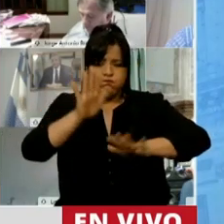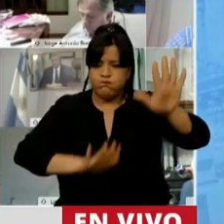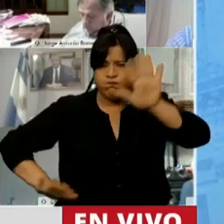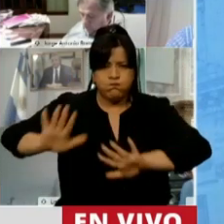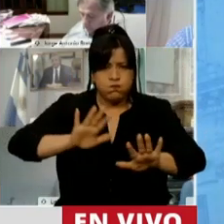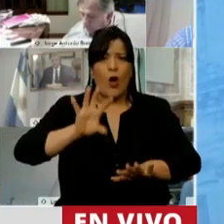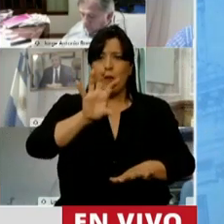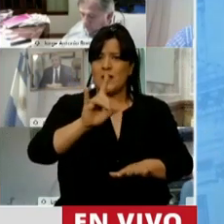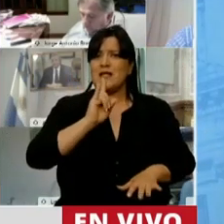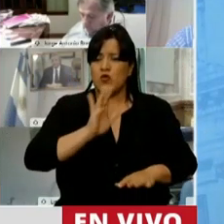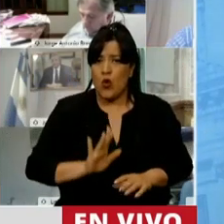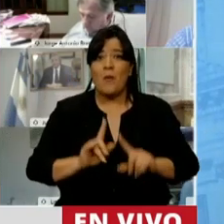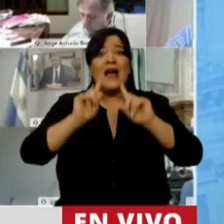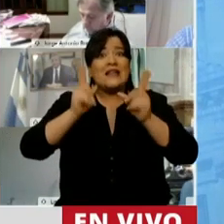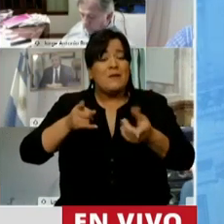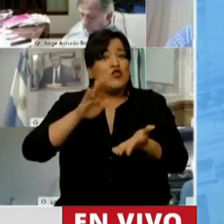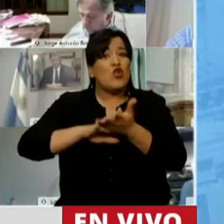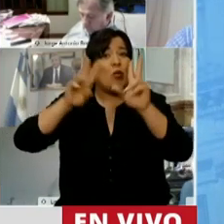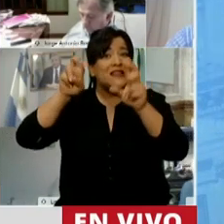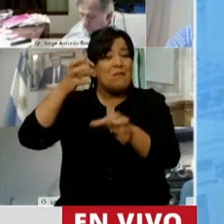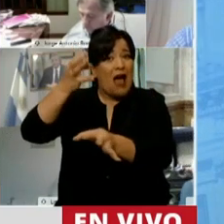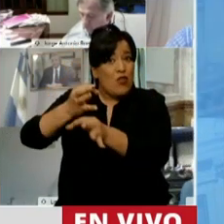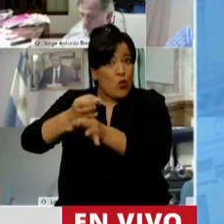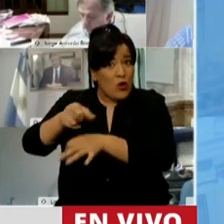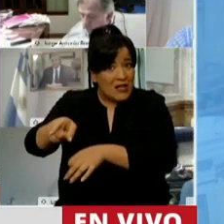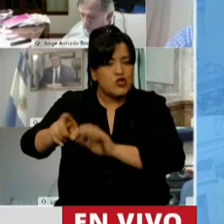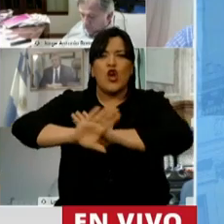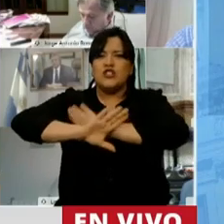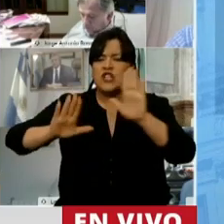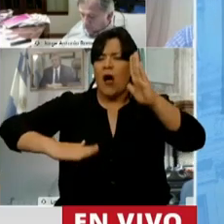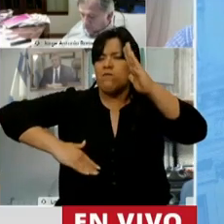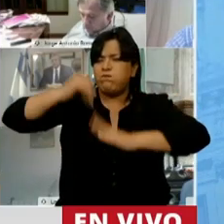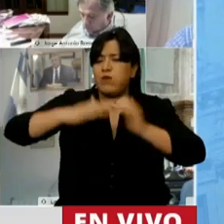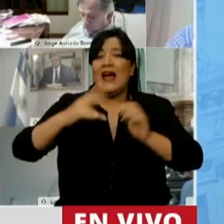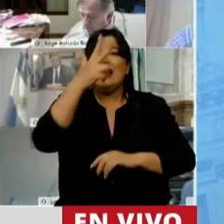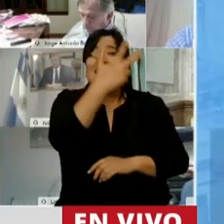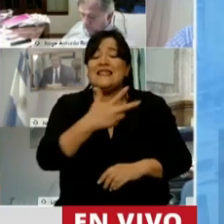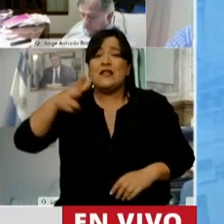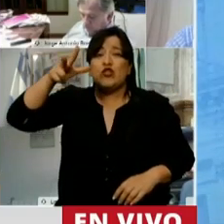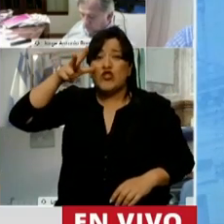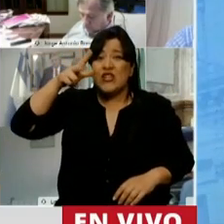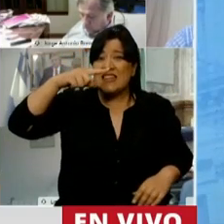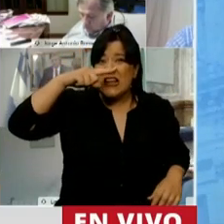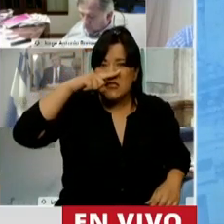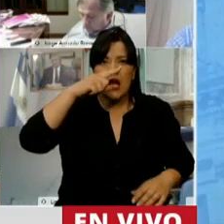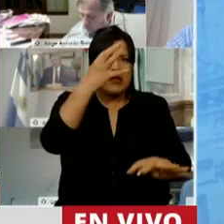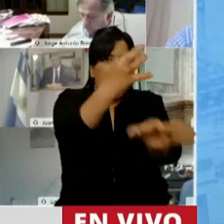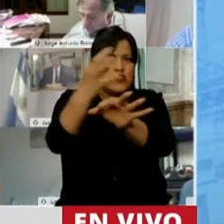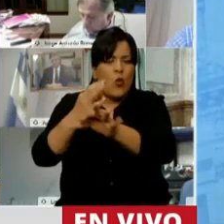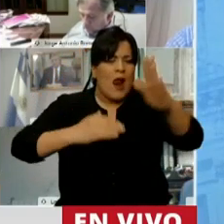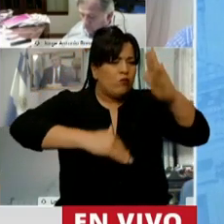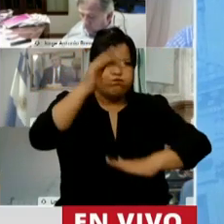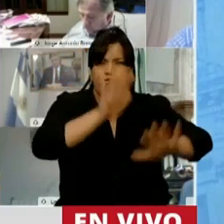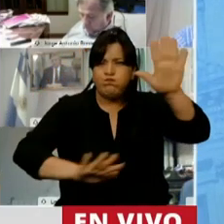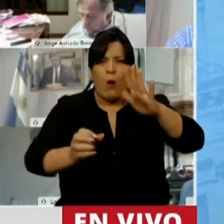Y en el tema educativo, señor Presidente, hemos construido 387 nuevas escuelas.